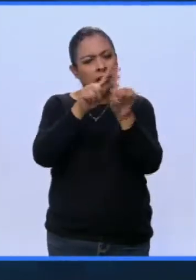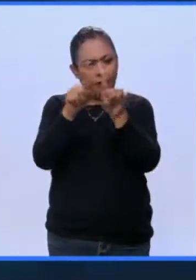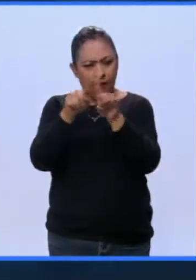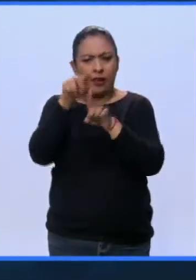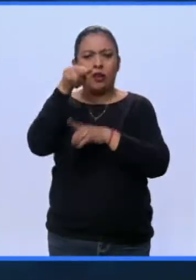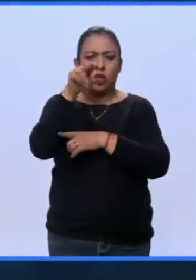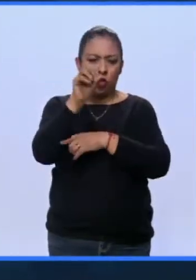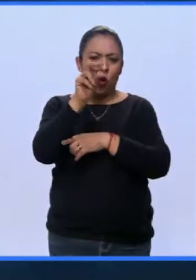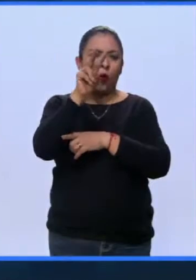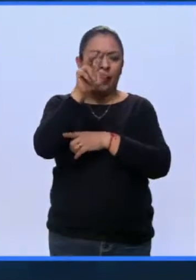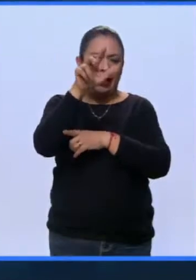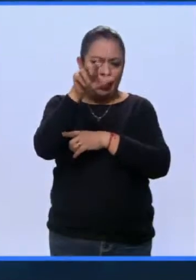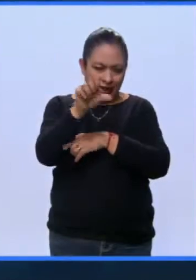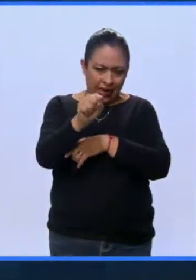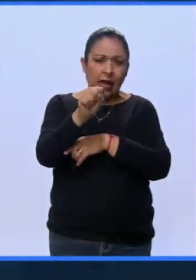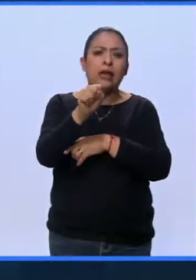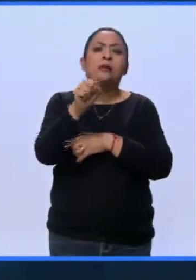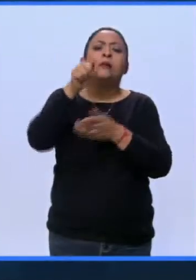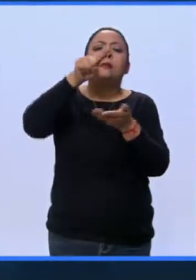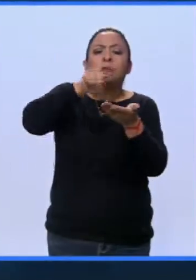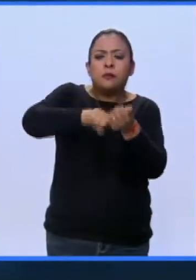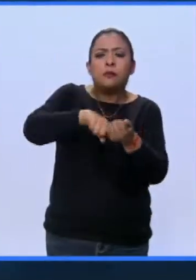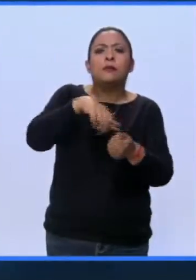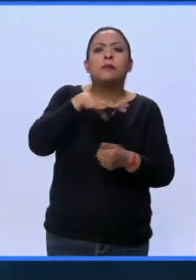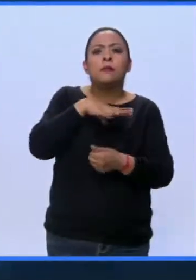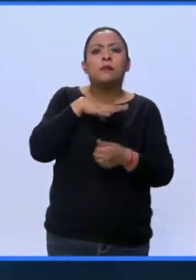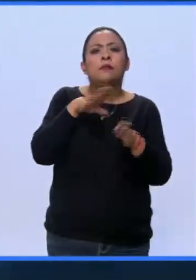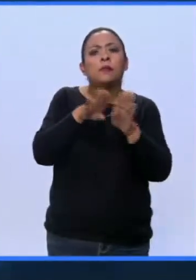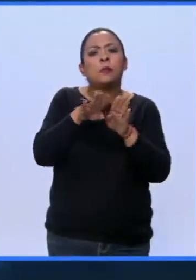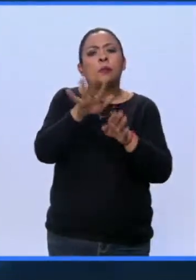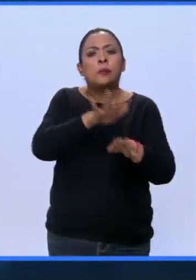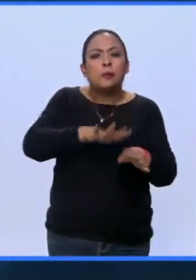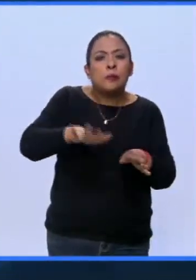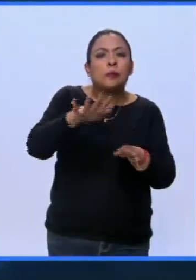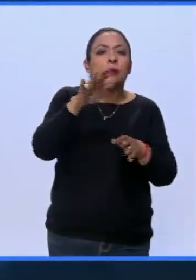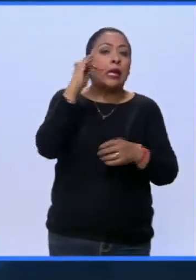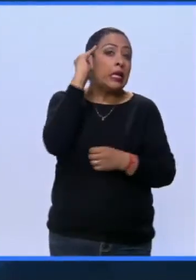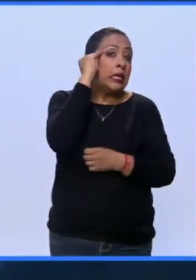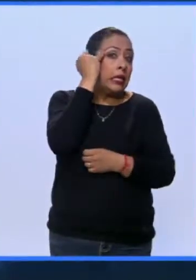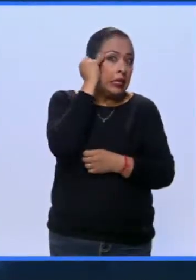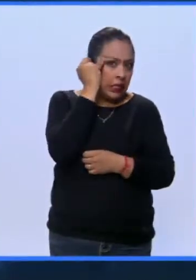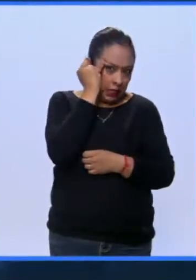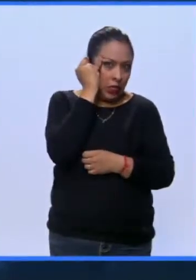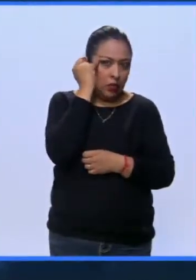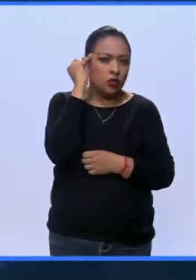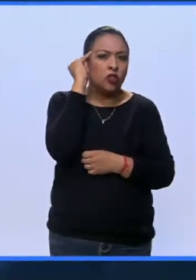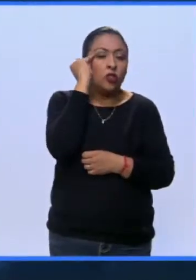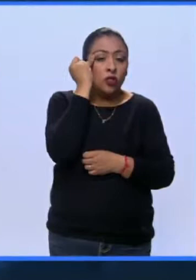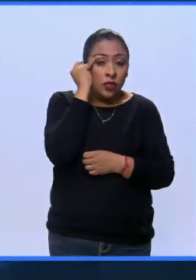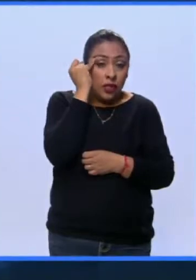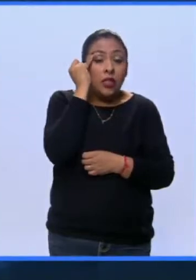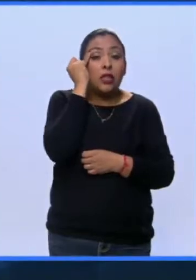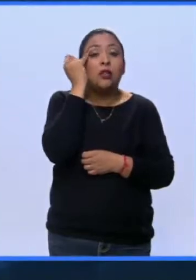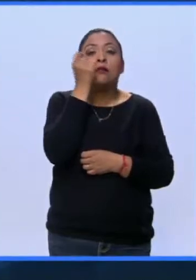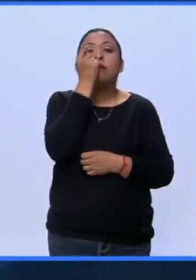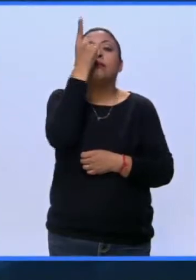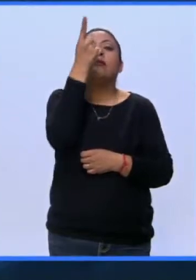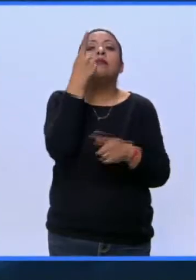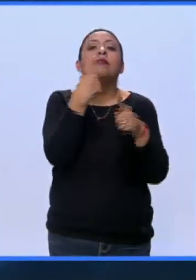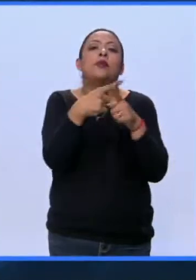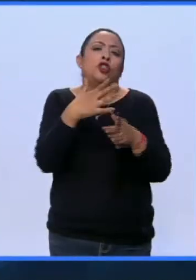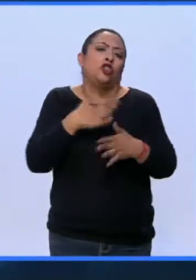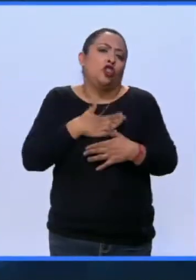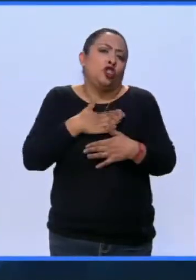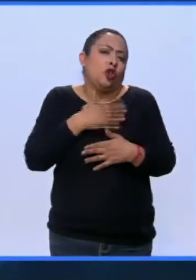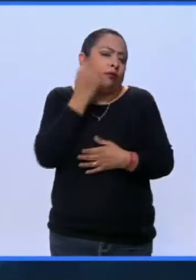con este escenario de indios. Unos indios en realidad inventados por mí. Yo